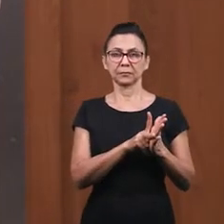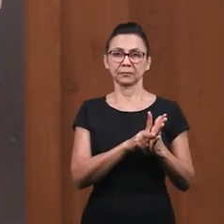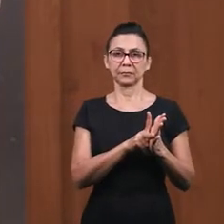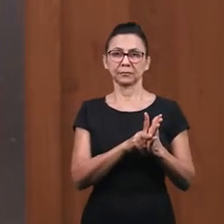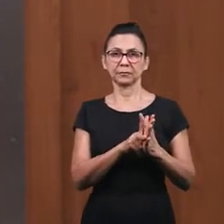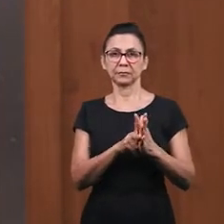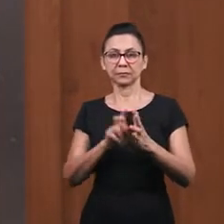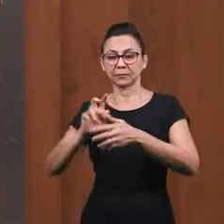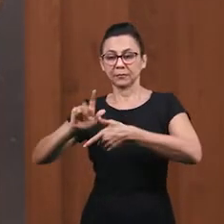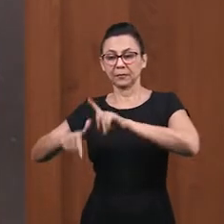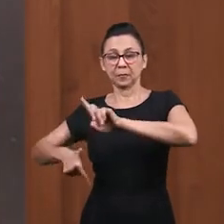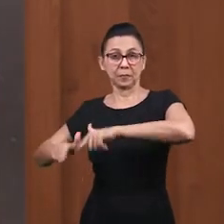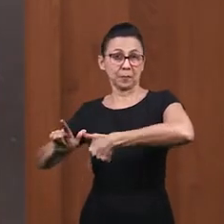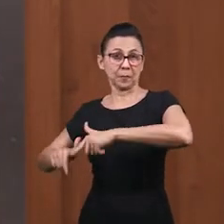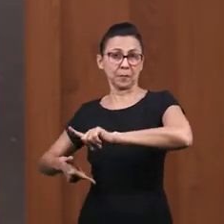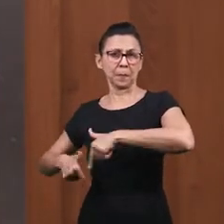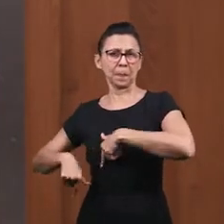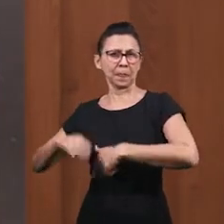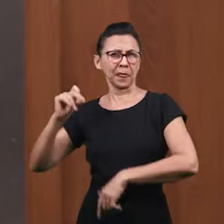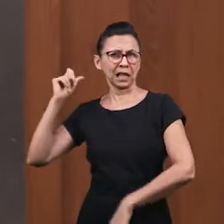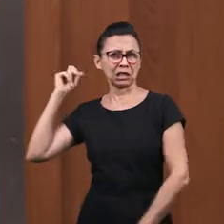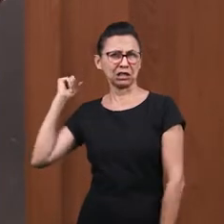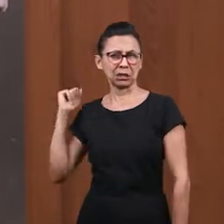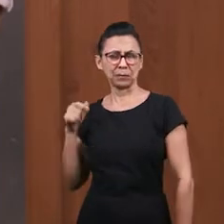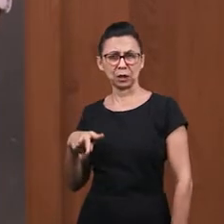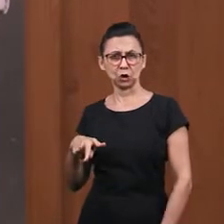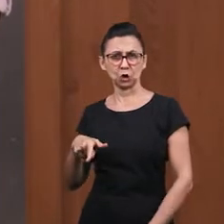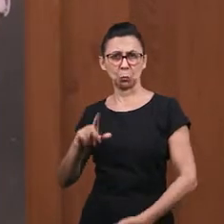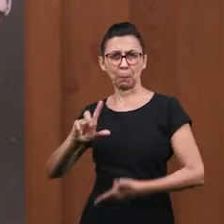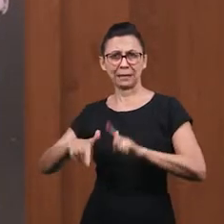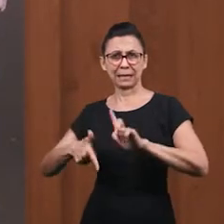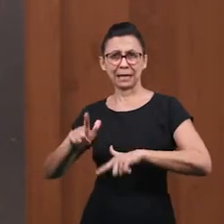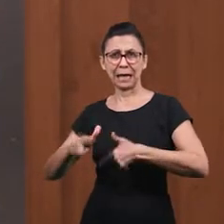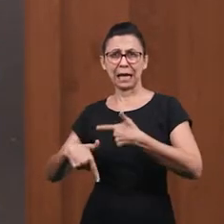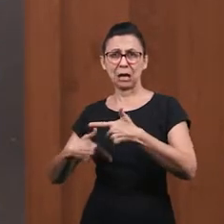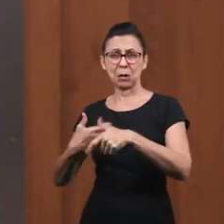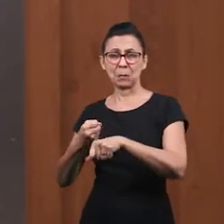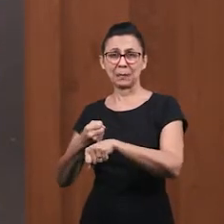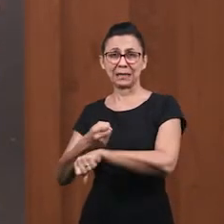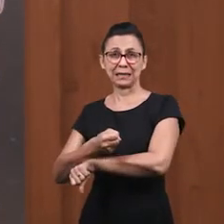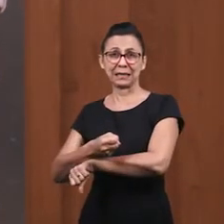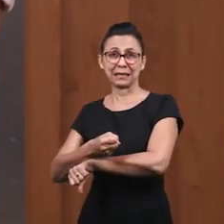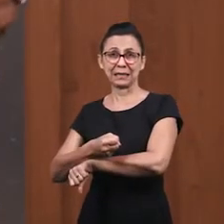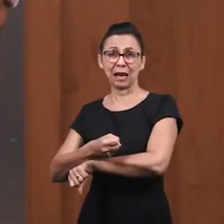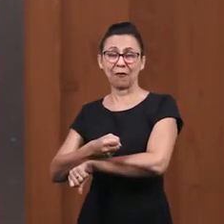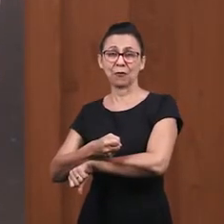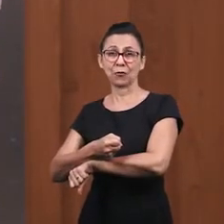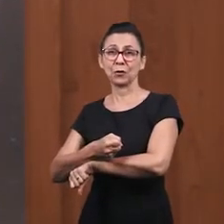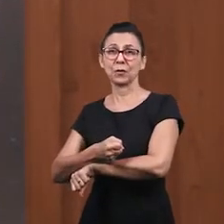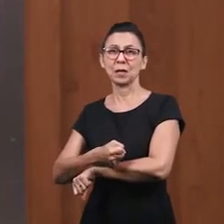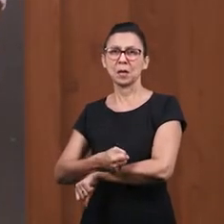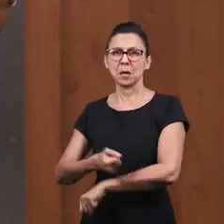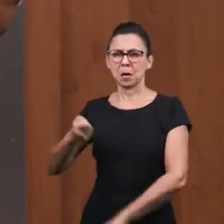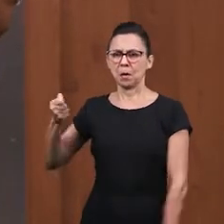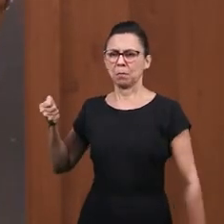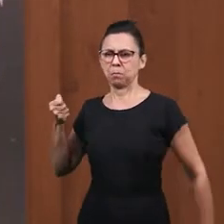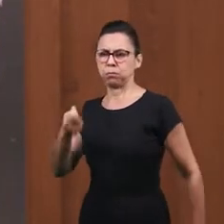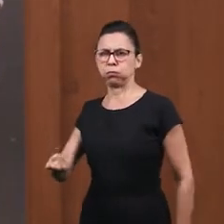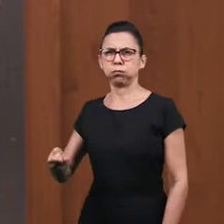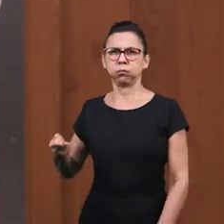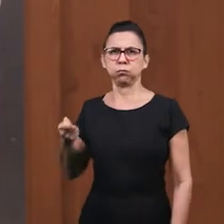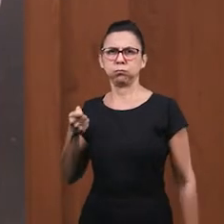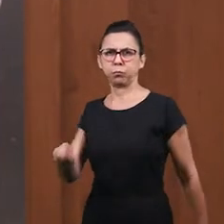las tierras de Israel Solo que en esa época el pueblo de Israel no era libre Ellos vivían bajo